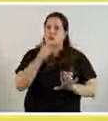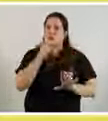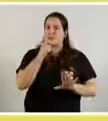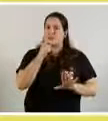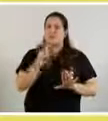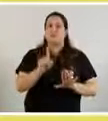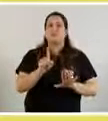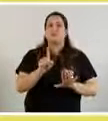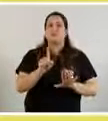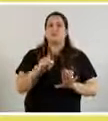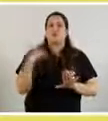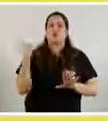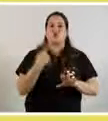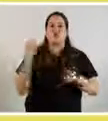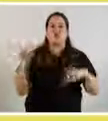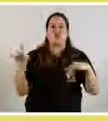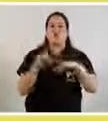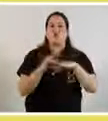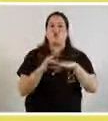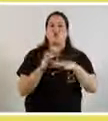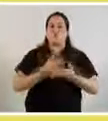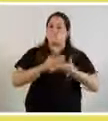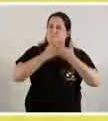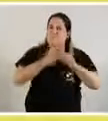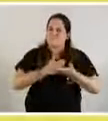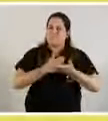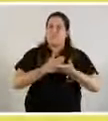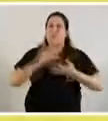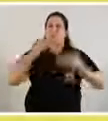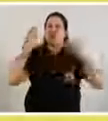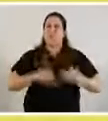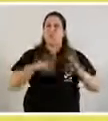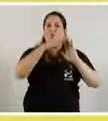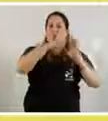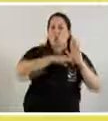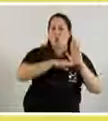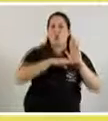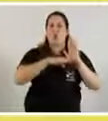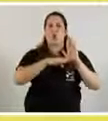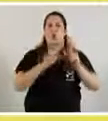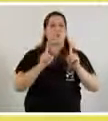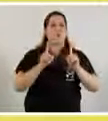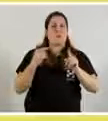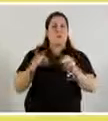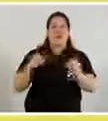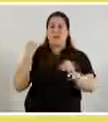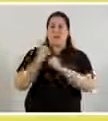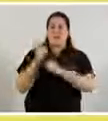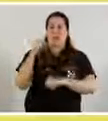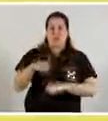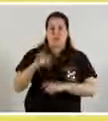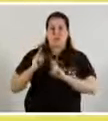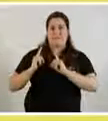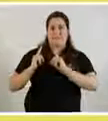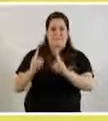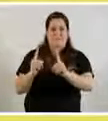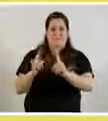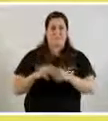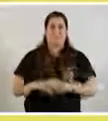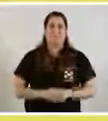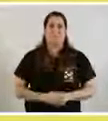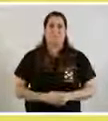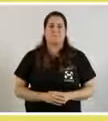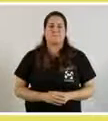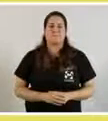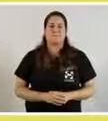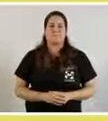mantenemos el compromiso, la rigurosidad, el cumplimiento de los protocolos que venimos teniendo hasta ahora. Bien, el jefe de gobierno